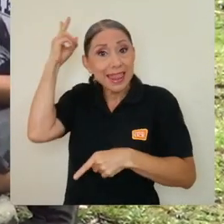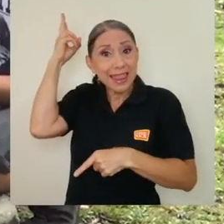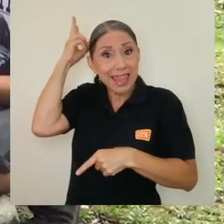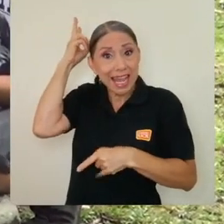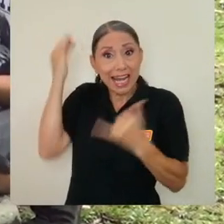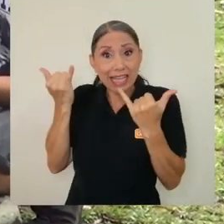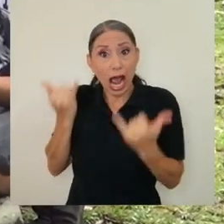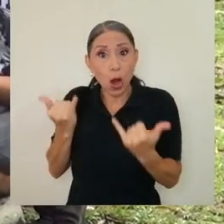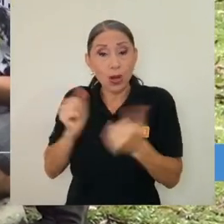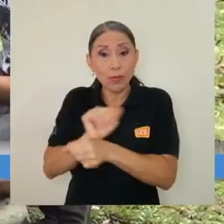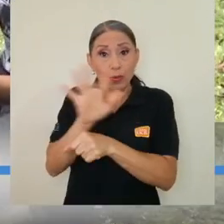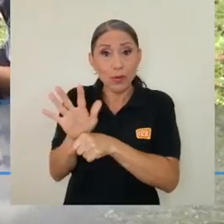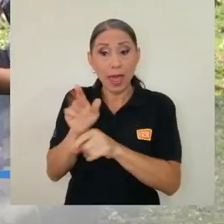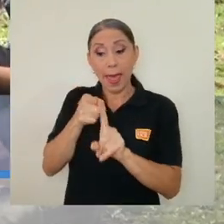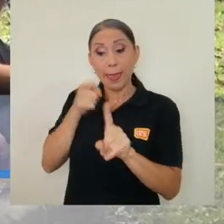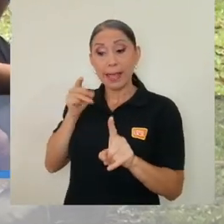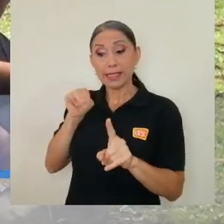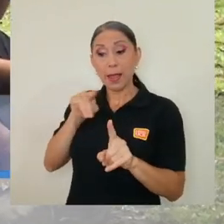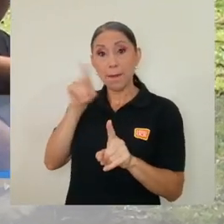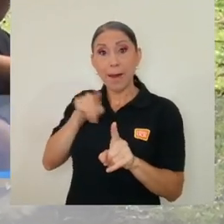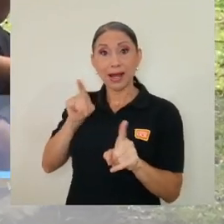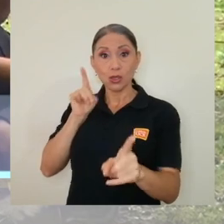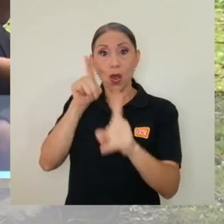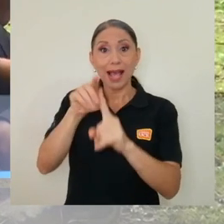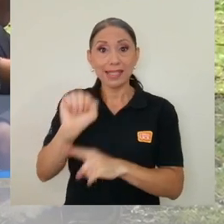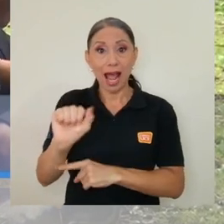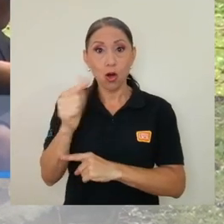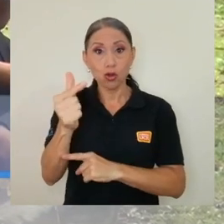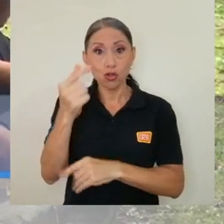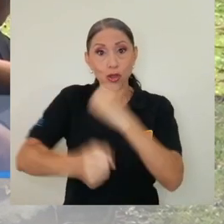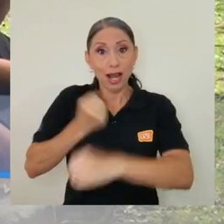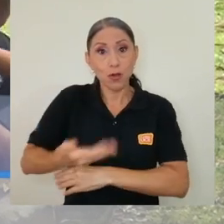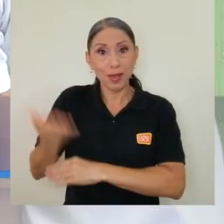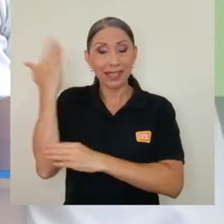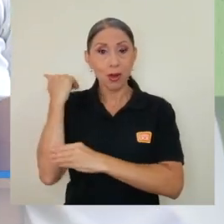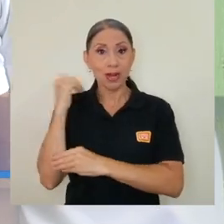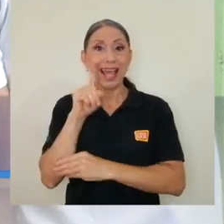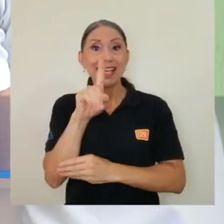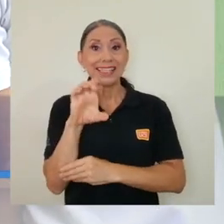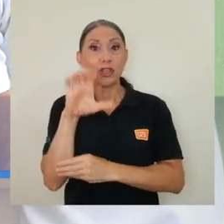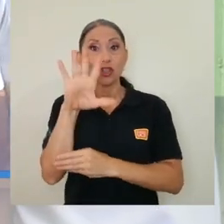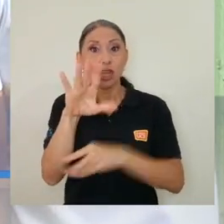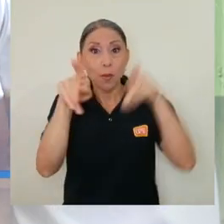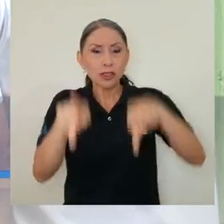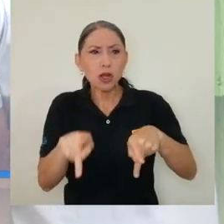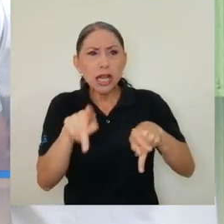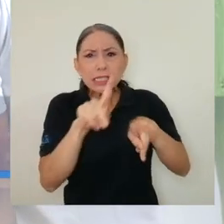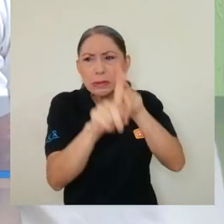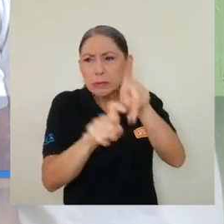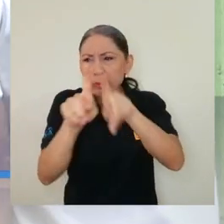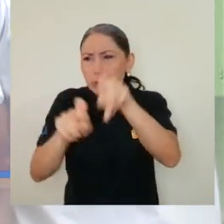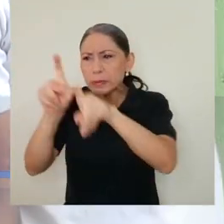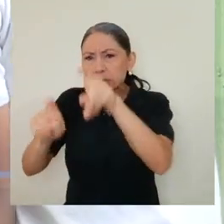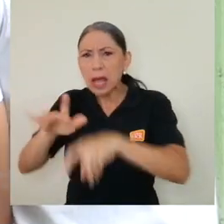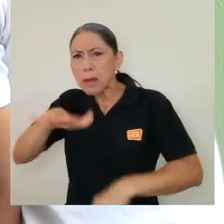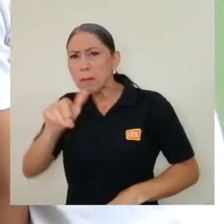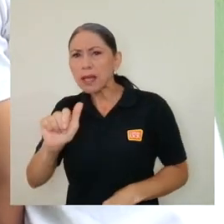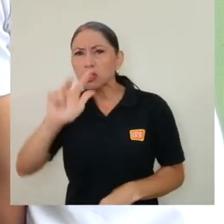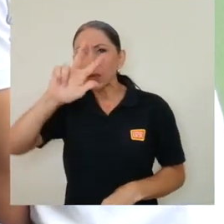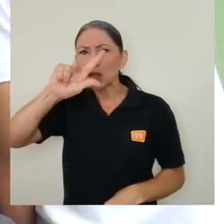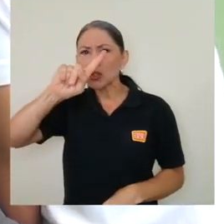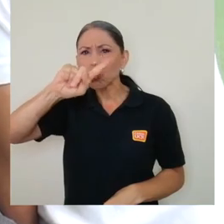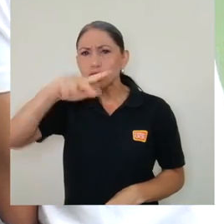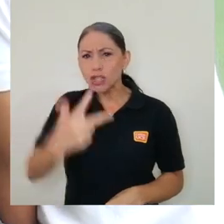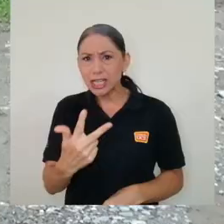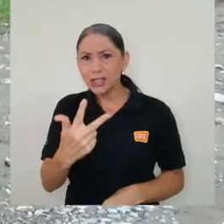Para esto, entre marzo y agosto del 2020, se consultó a 105 personas, donde cerca de tres cuartas partes eran